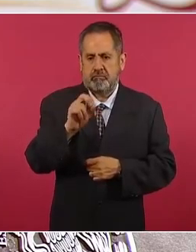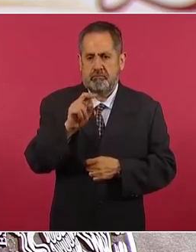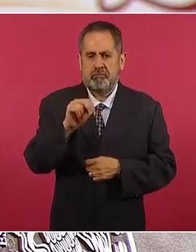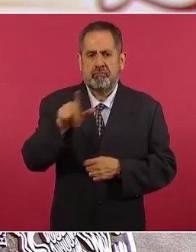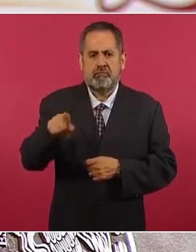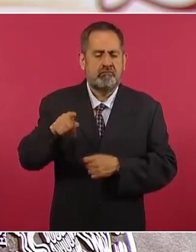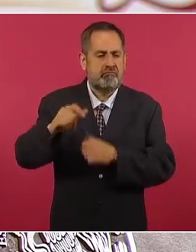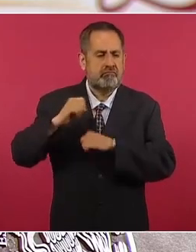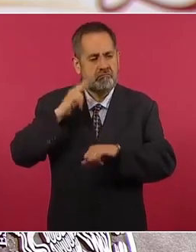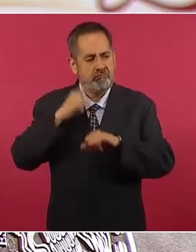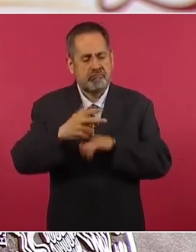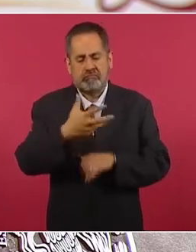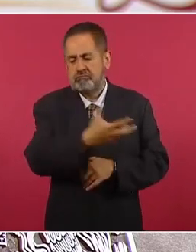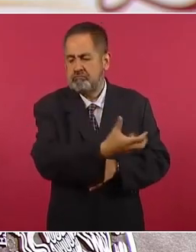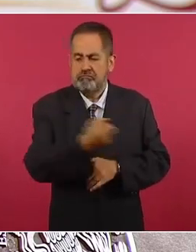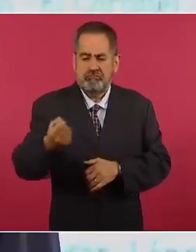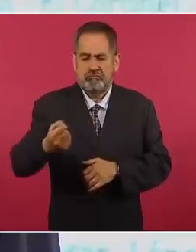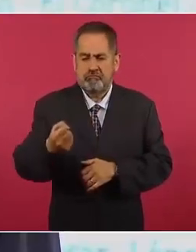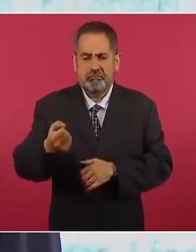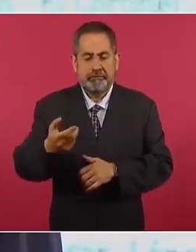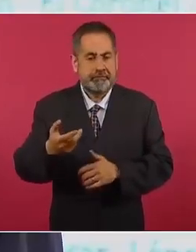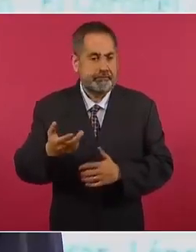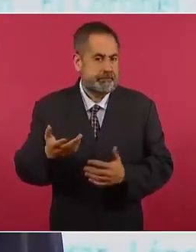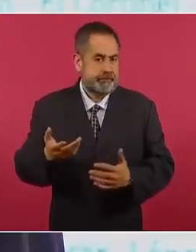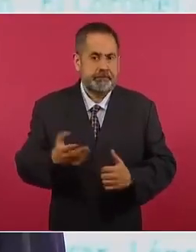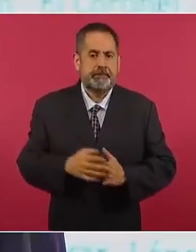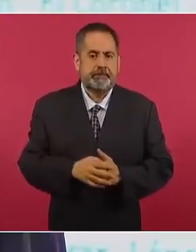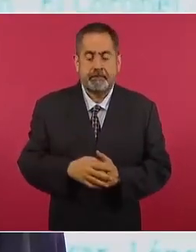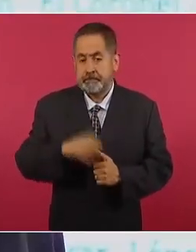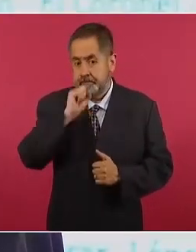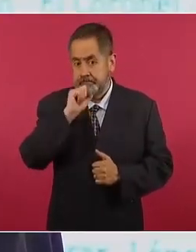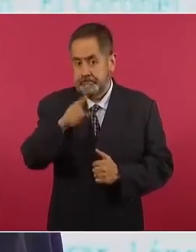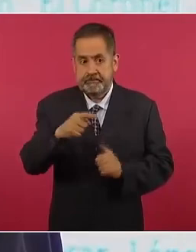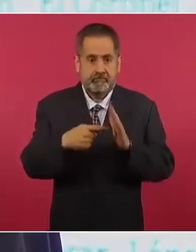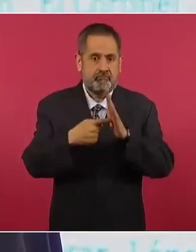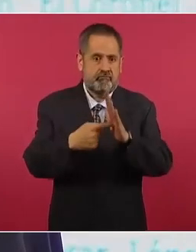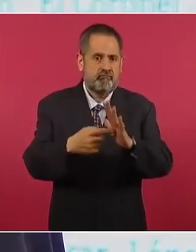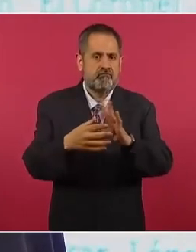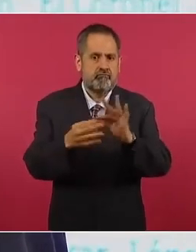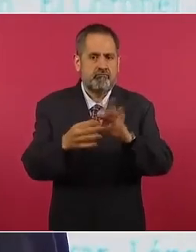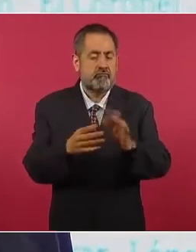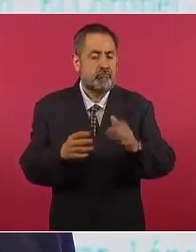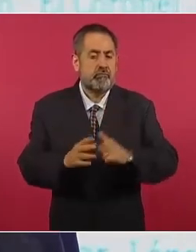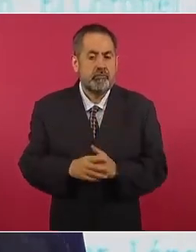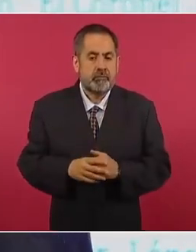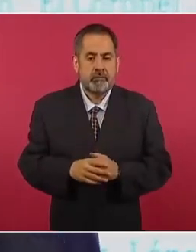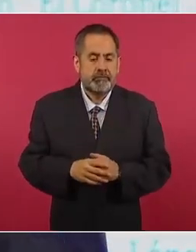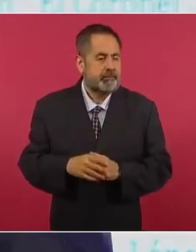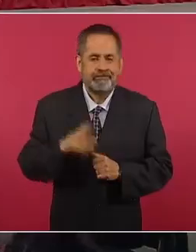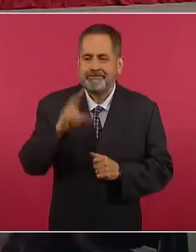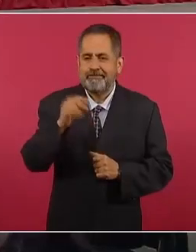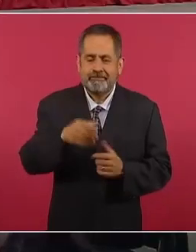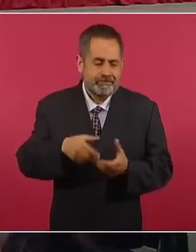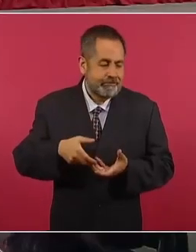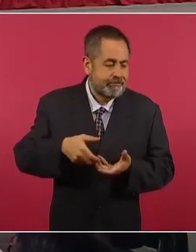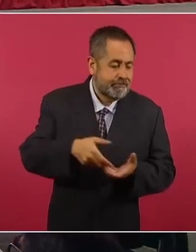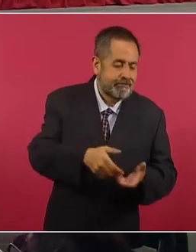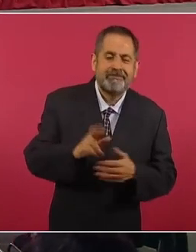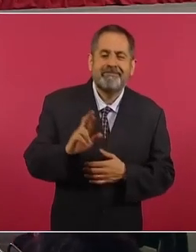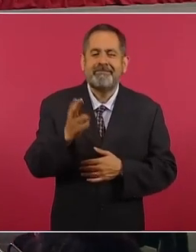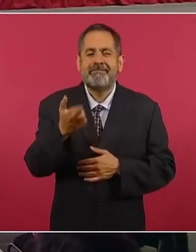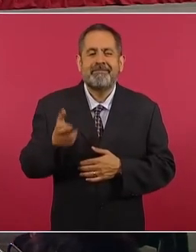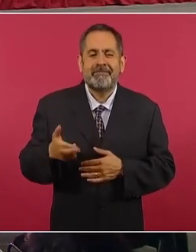de estos muchachos. Al mismo tiempo, como se ha demostrado, de que no fueron arrojadas las cenizas del río Cocula,